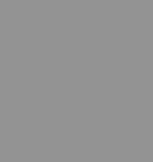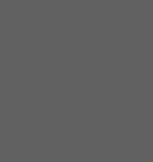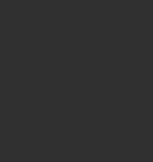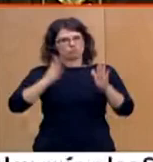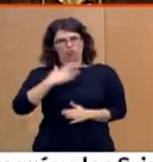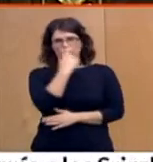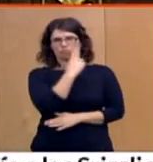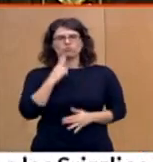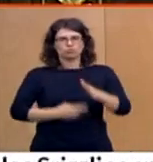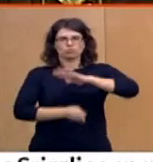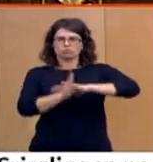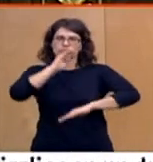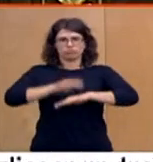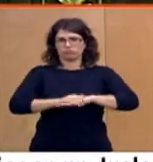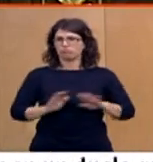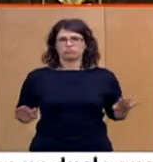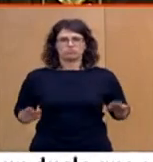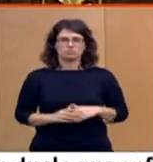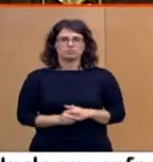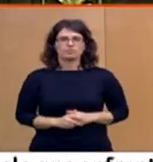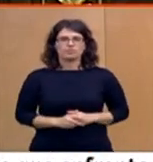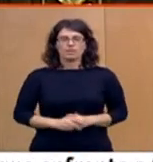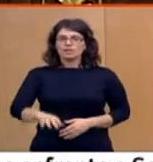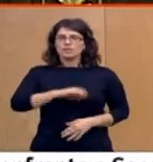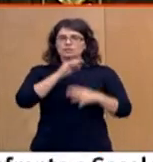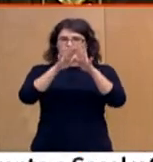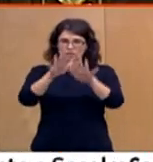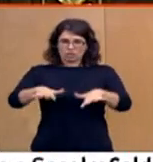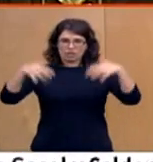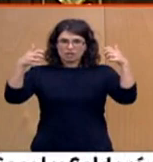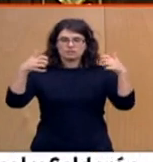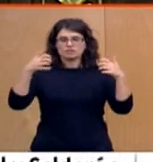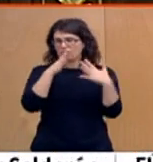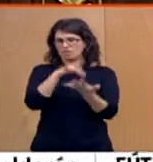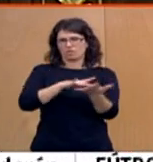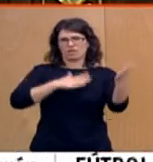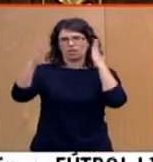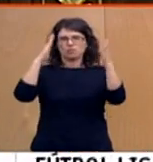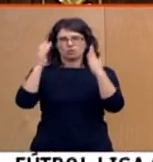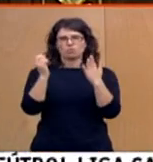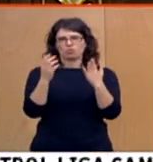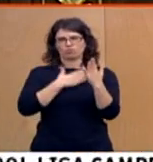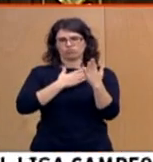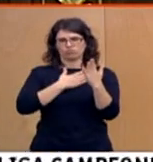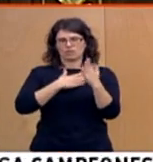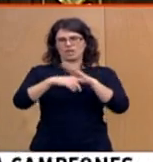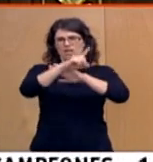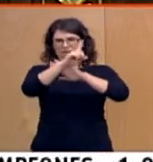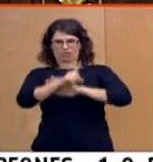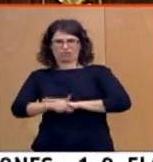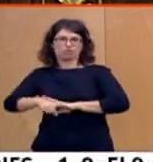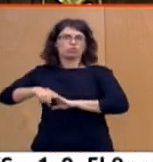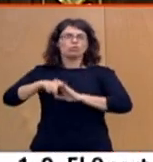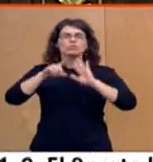%? Está cumplido. Señorías, en un momento de recesión como el que sufrimos, ya les adelanto